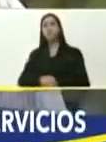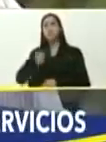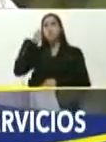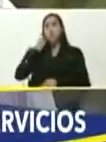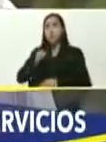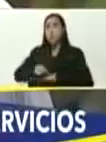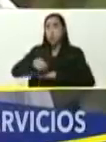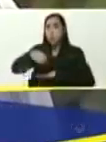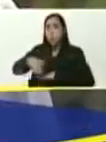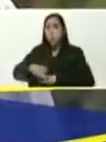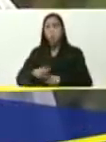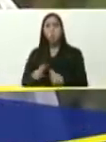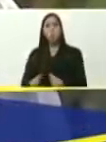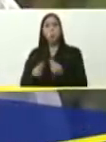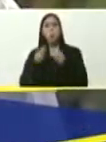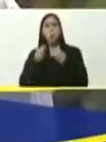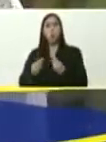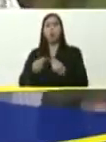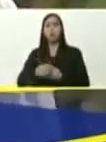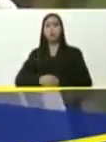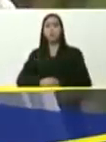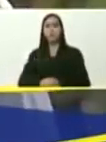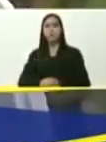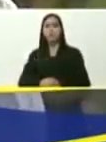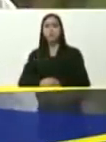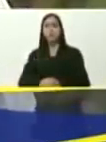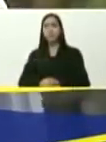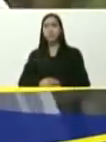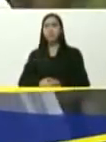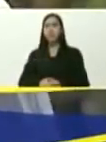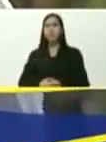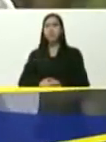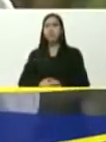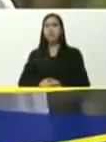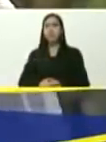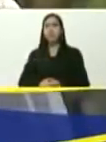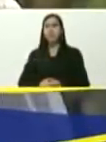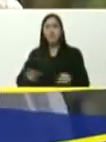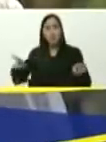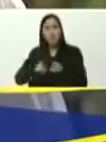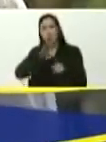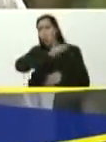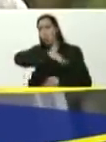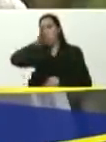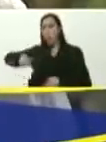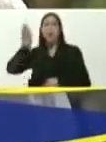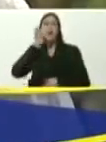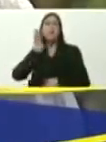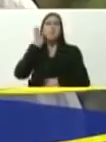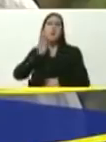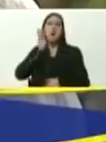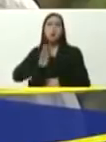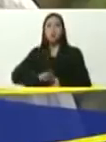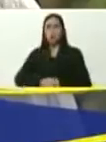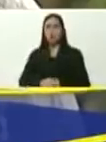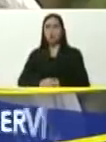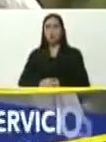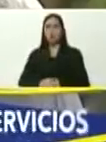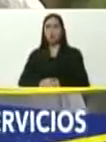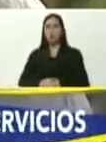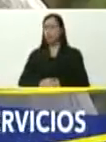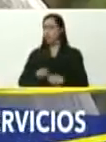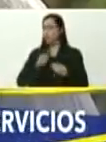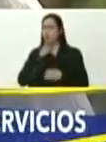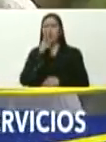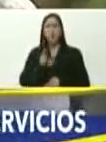el gran municipio Sucre, estaba sumergido, en una, montaña, de basura, era un chiquero, era un chiquero, y hoy